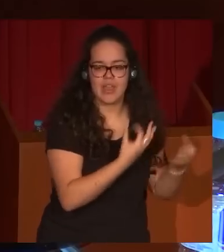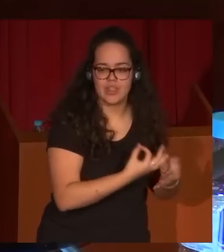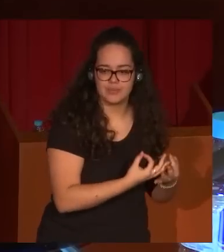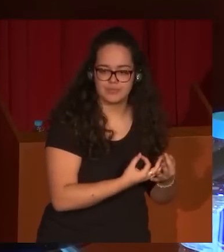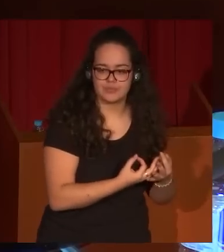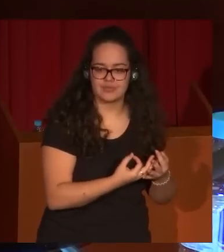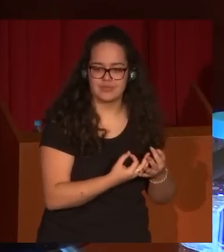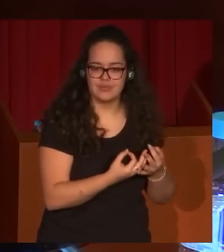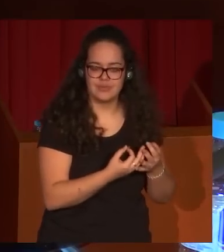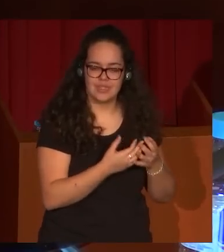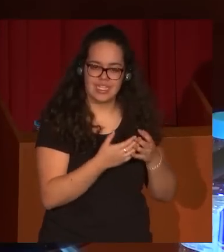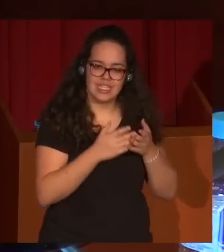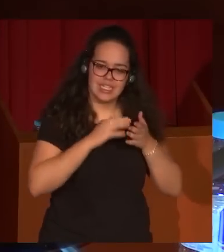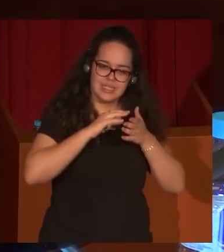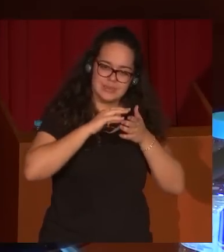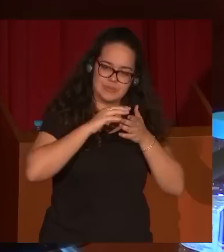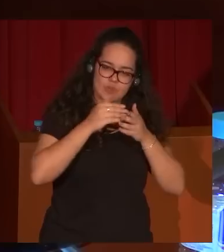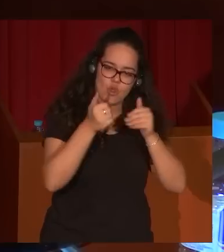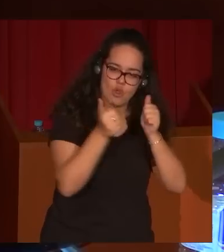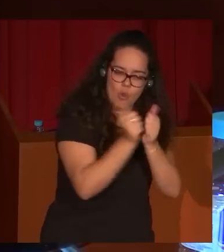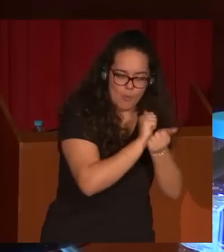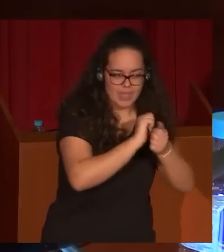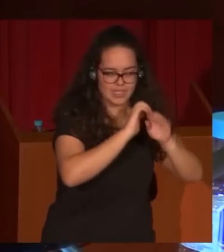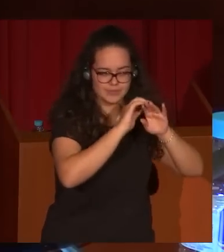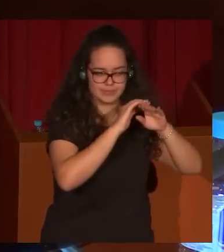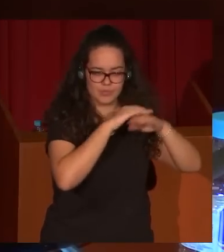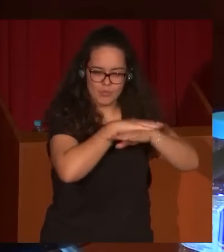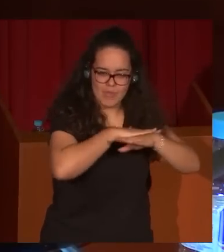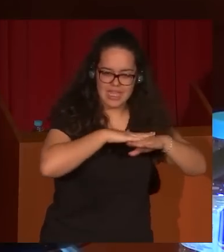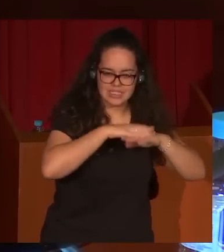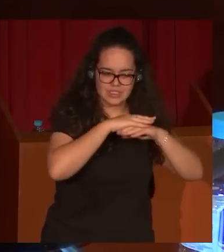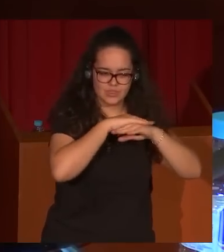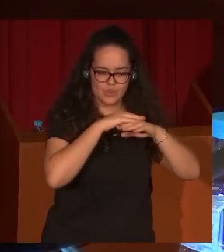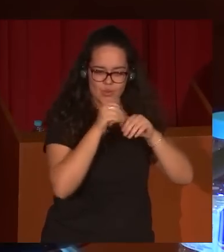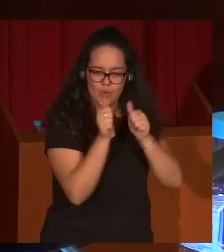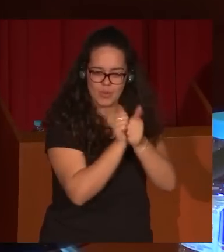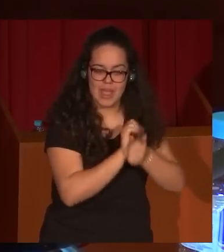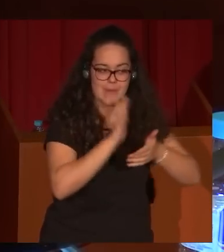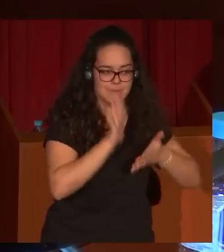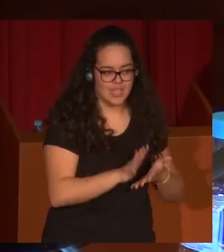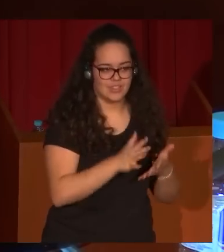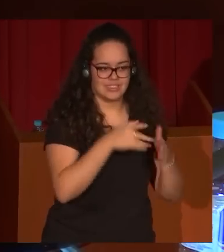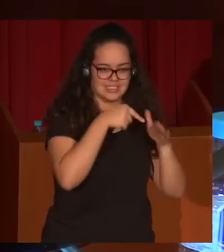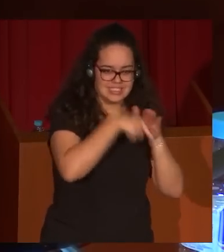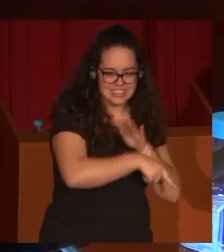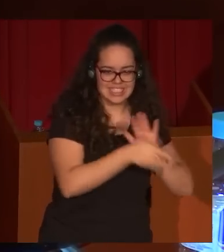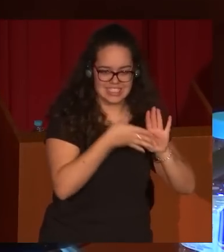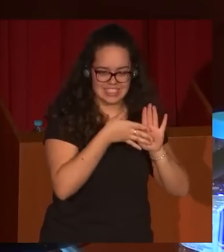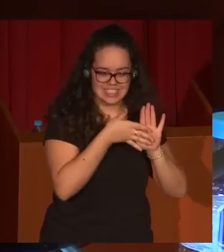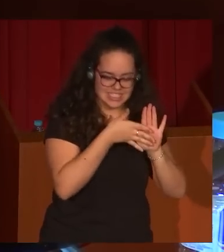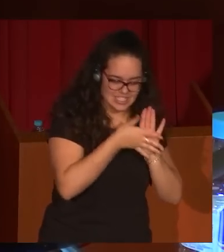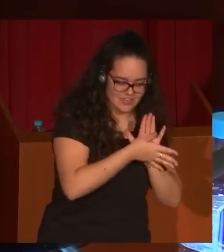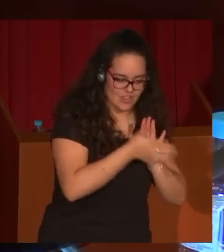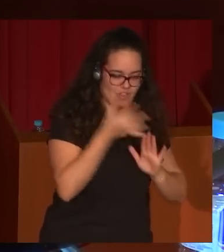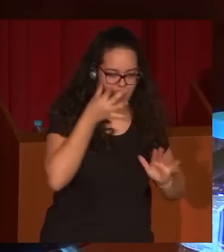superficie de ese tipo de cuadros, pero no tiene, obviamente, la justificación ni el sentido que tiene en la obra